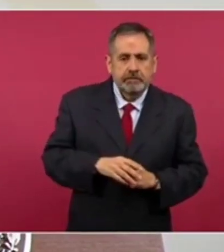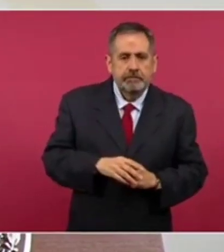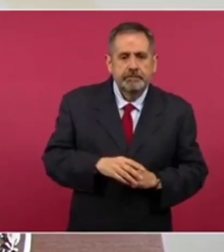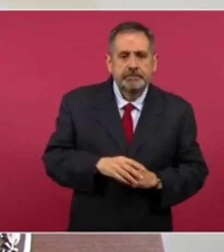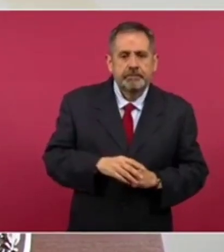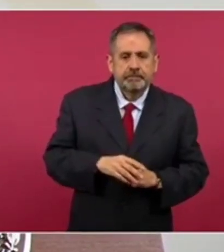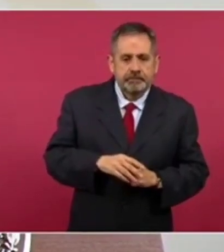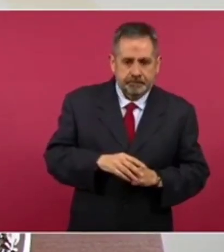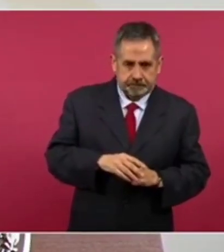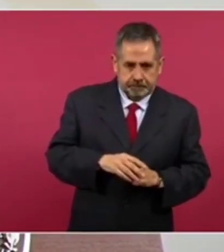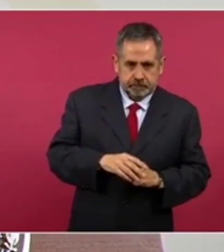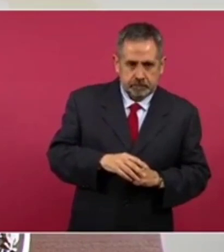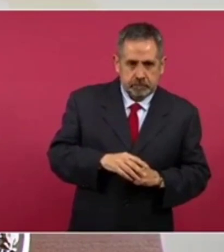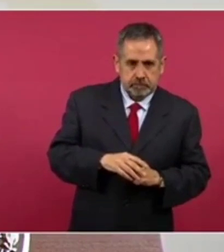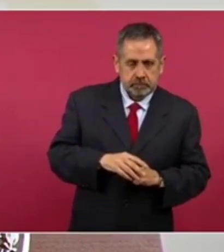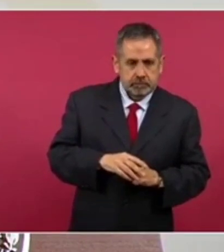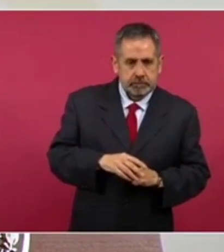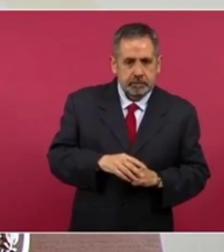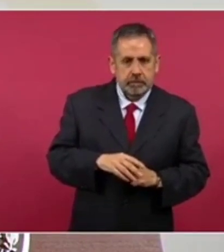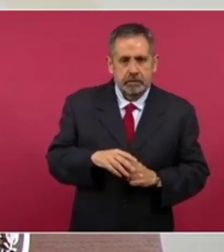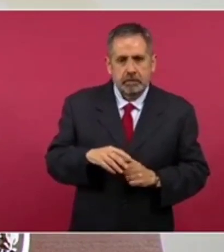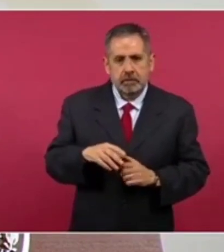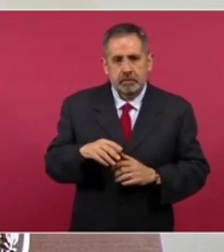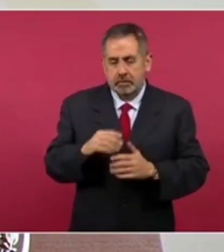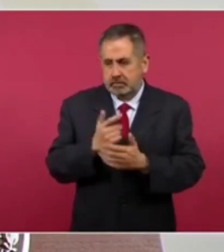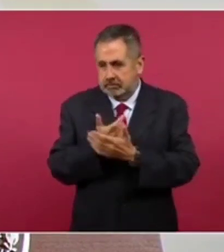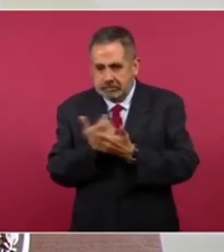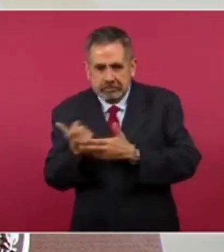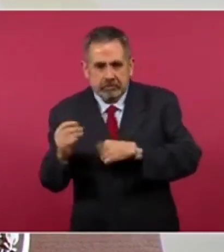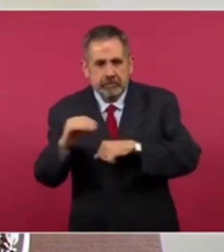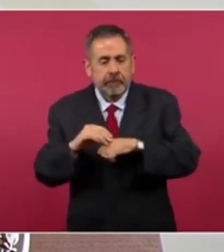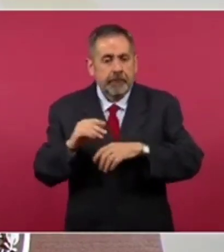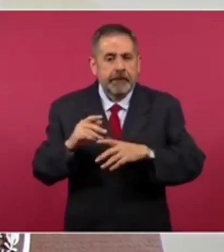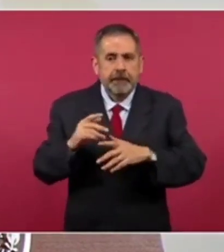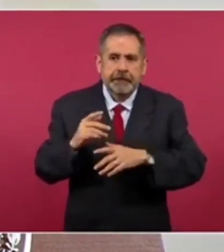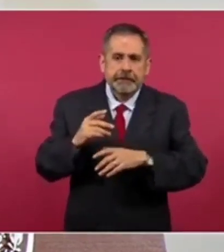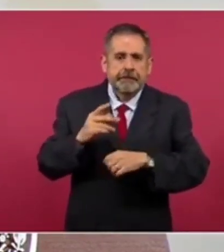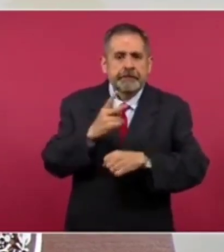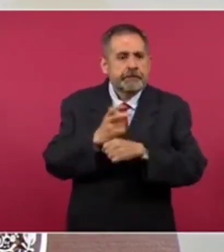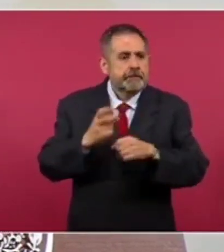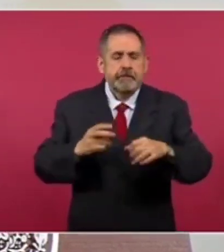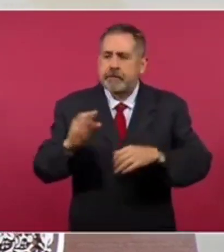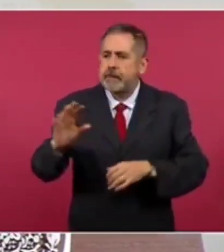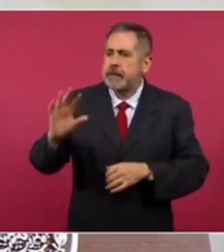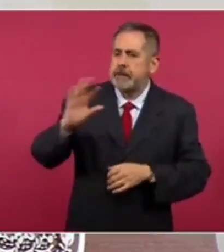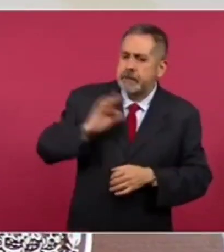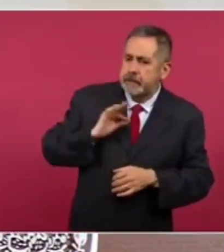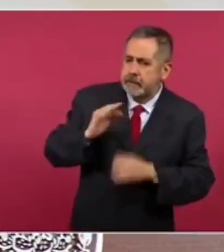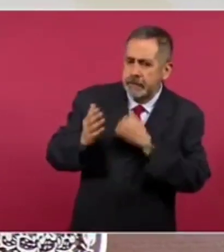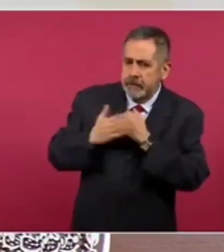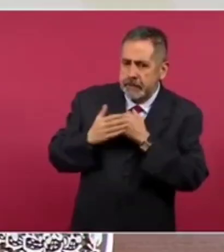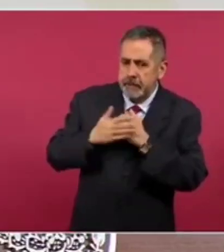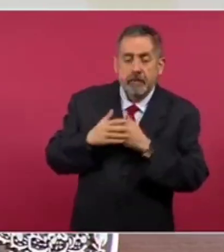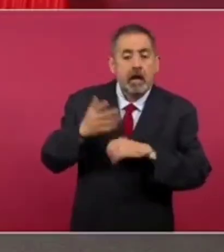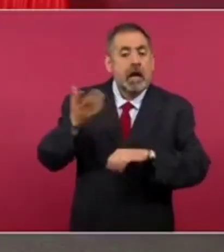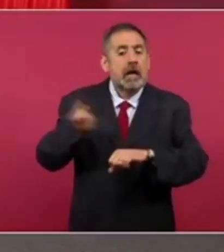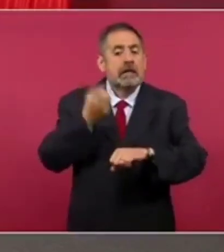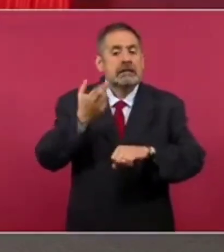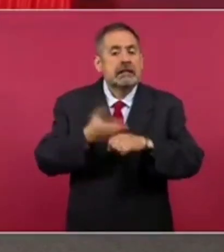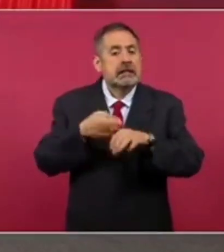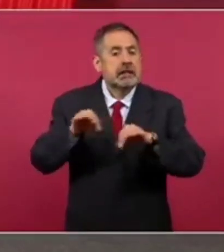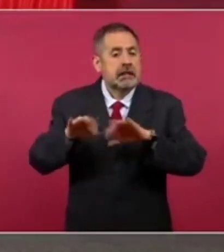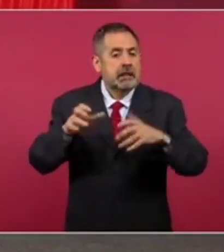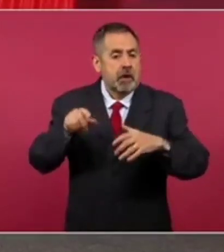Vamos a invitarlos porque me informó la secretaria de